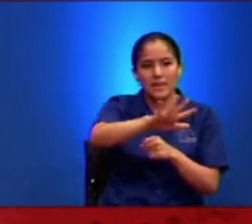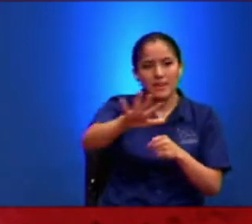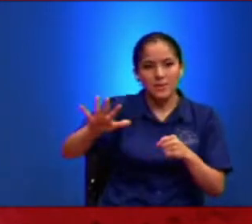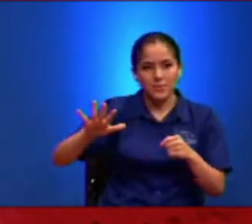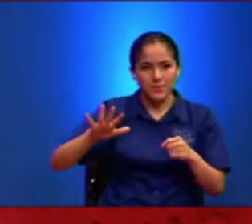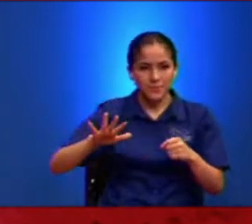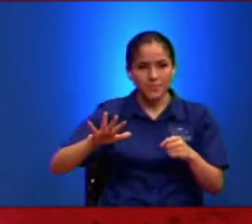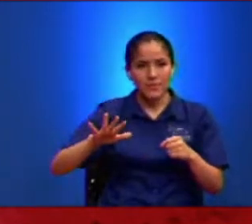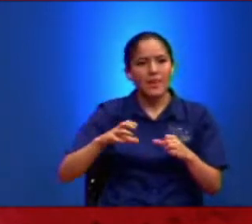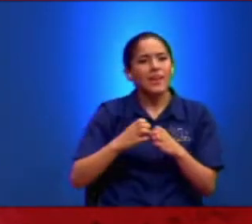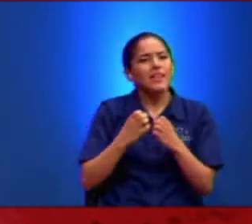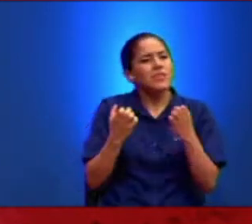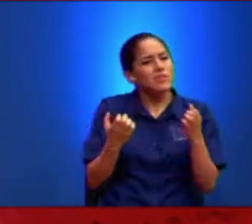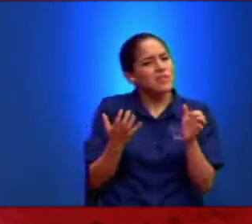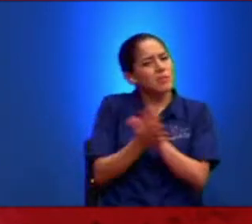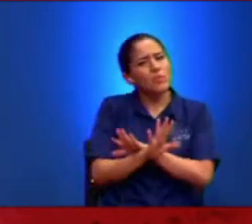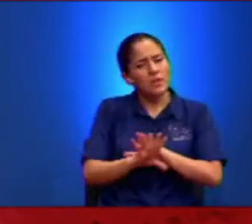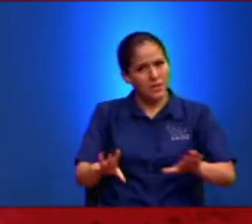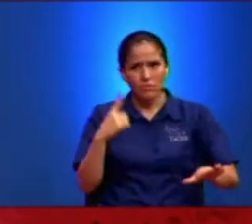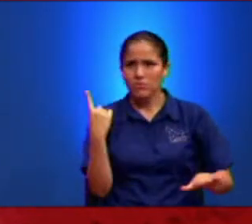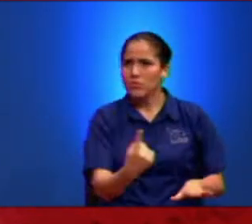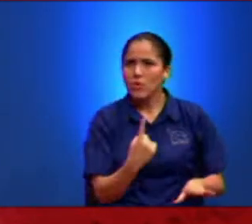Entonces Se Murieron Todos Sus Disípulos